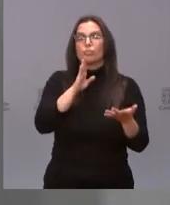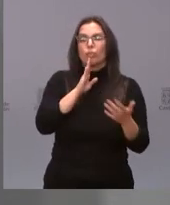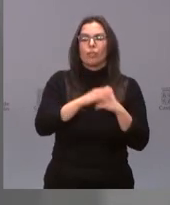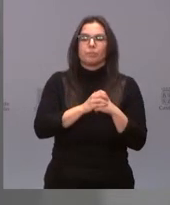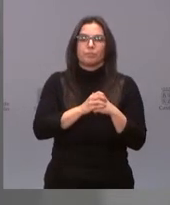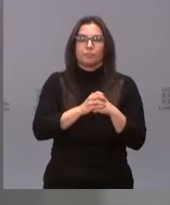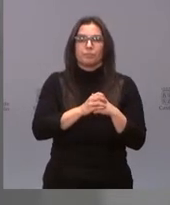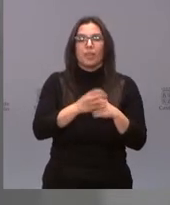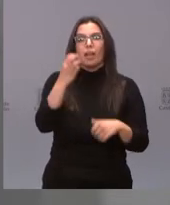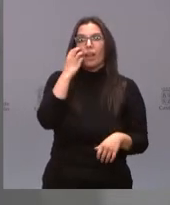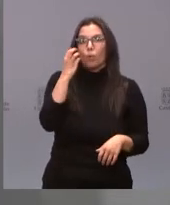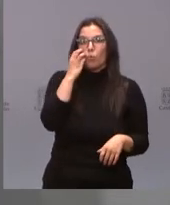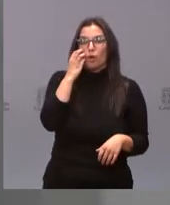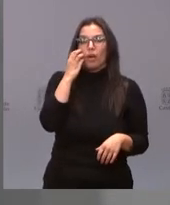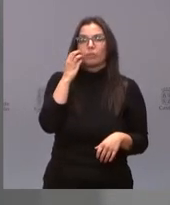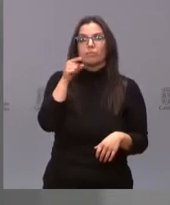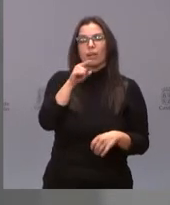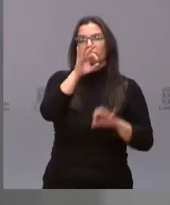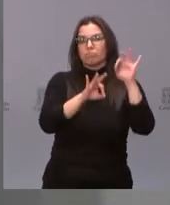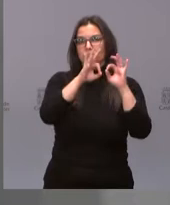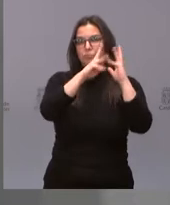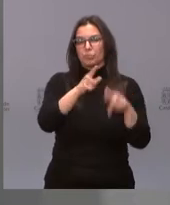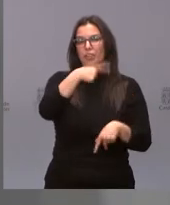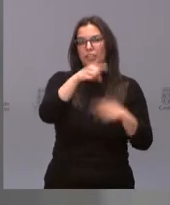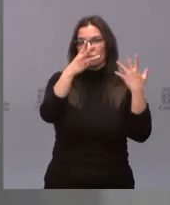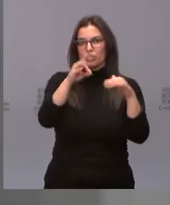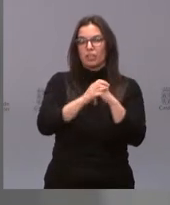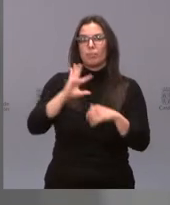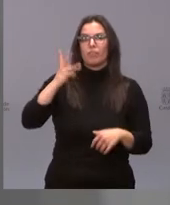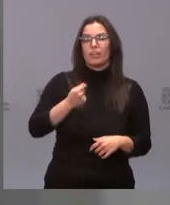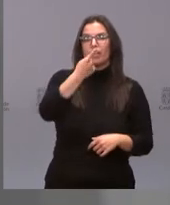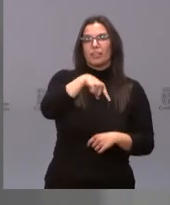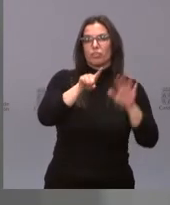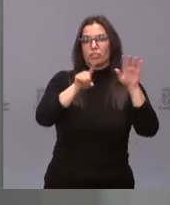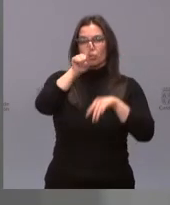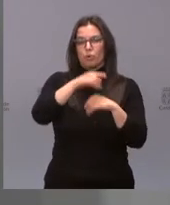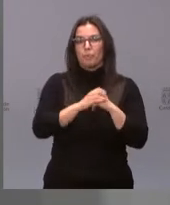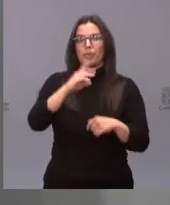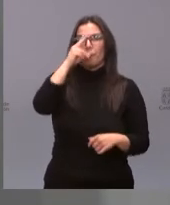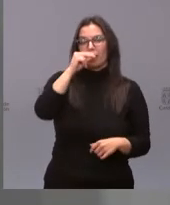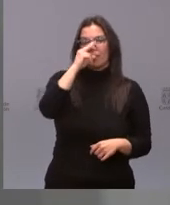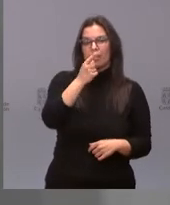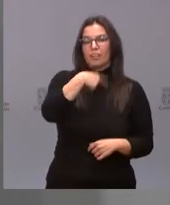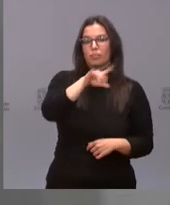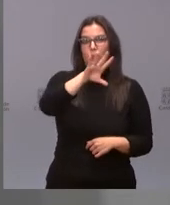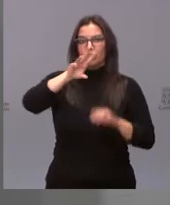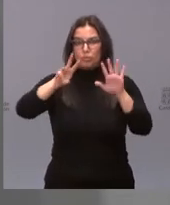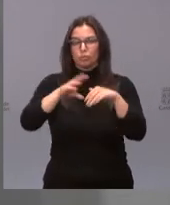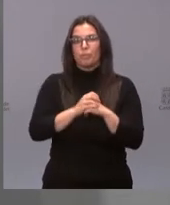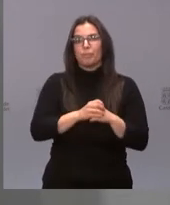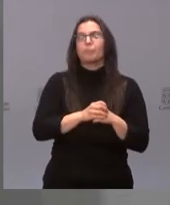de Laguna de Duero con una incidencia de 180, Ponferrada 161, Peñafiel 158,